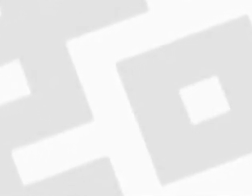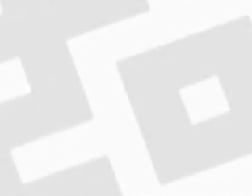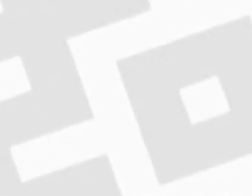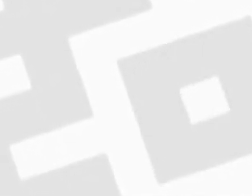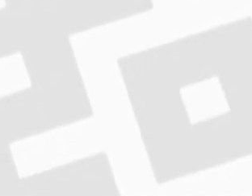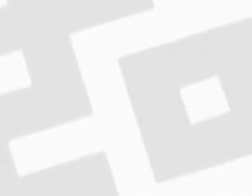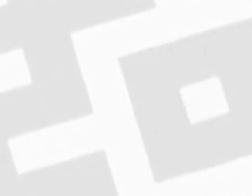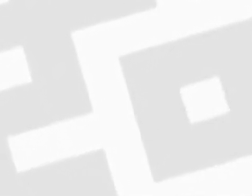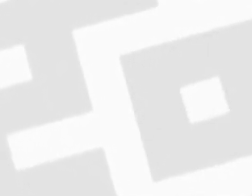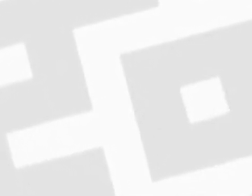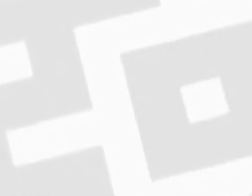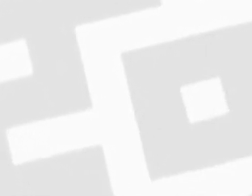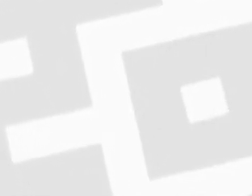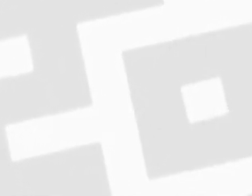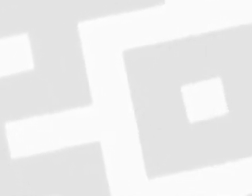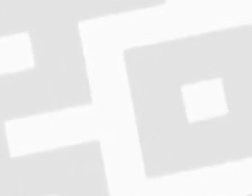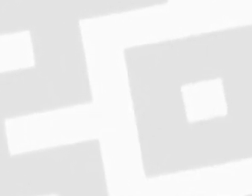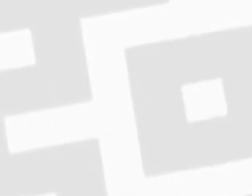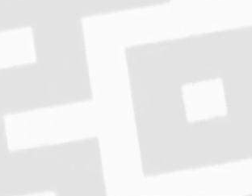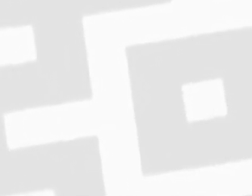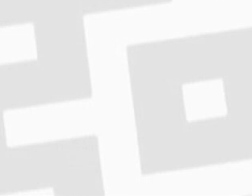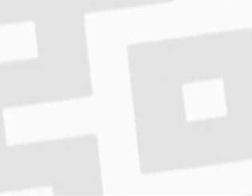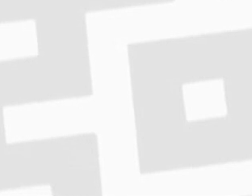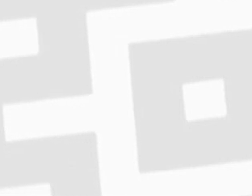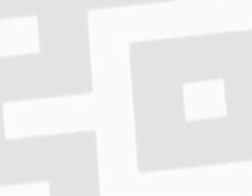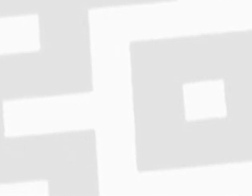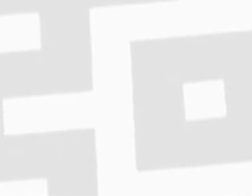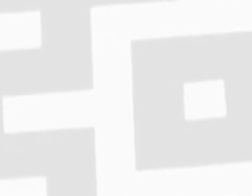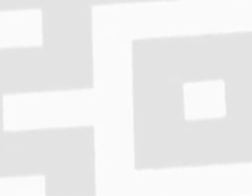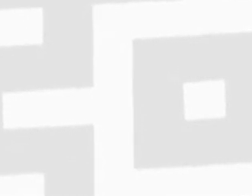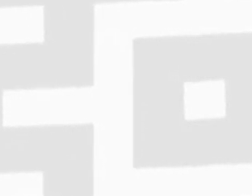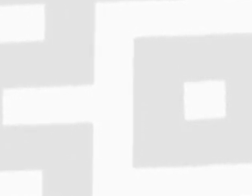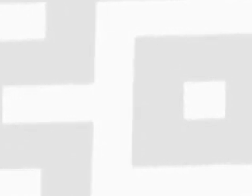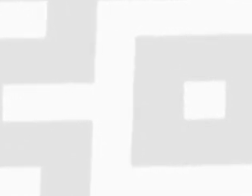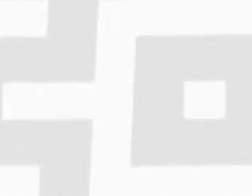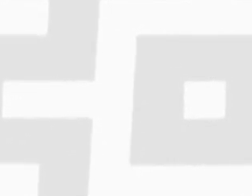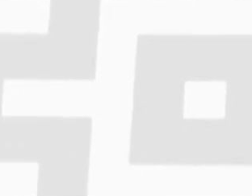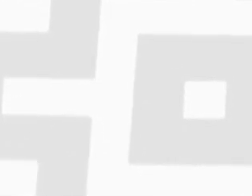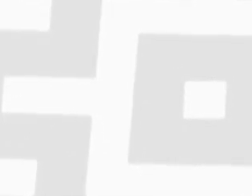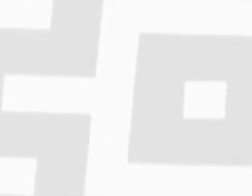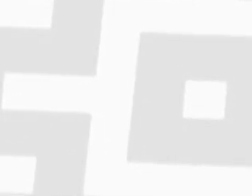Estrategia Estatal contra el Coronavirus. Actualización en Veracruz.